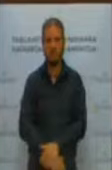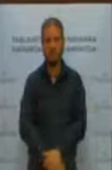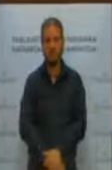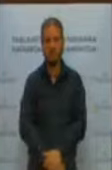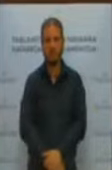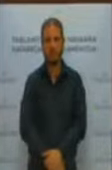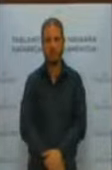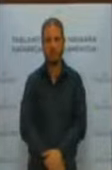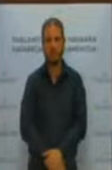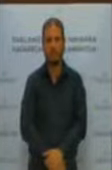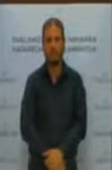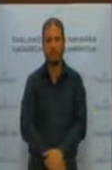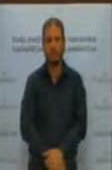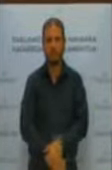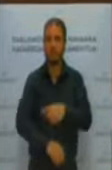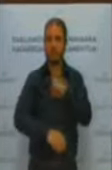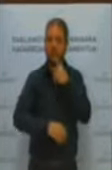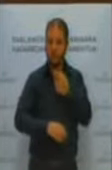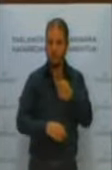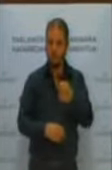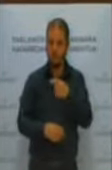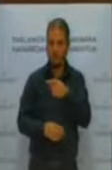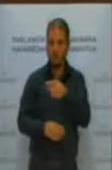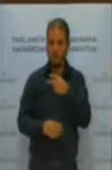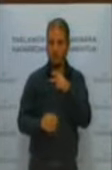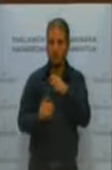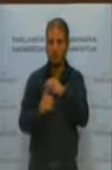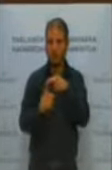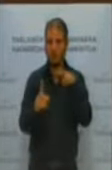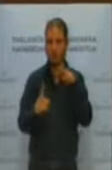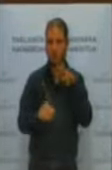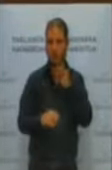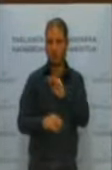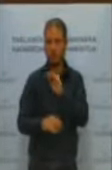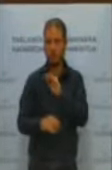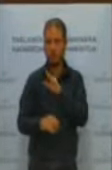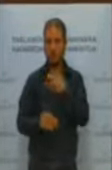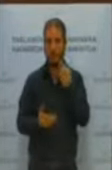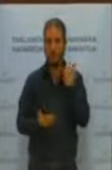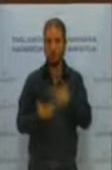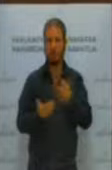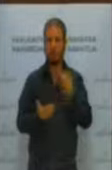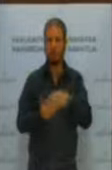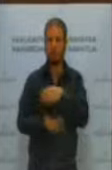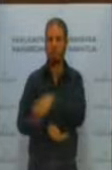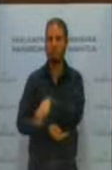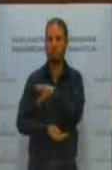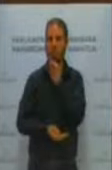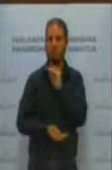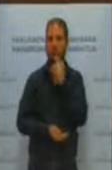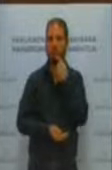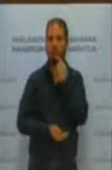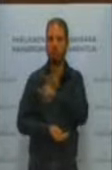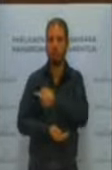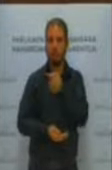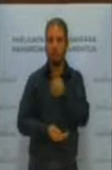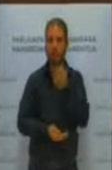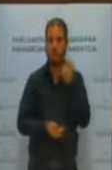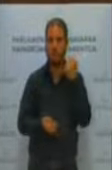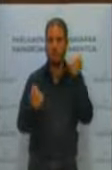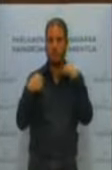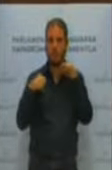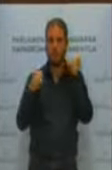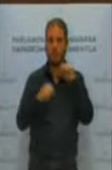Decirle que entiendo su postura en cuanto a la primera parte de la justificación. Usted dice que, bueno, pues que ha habido unas prácticas